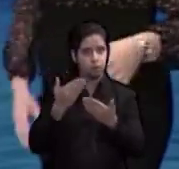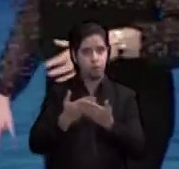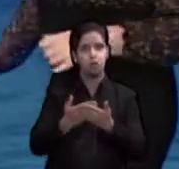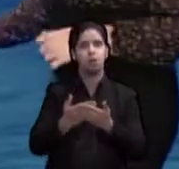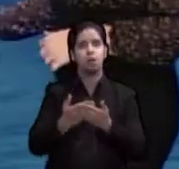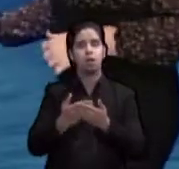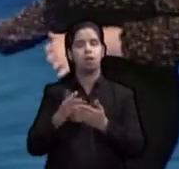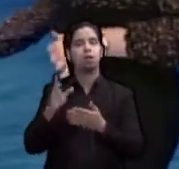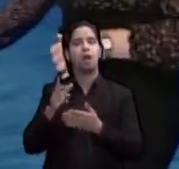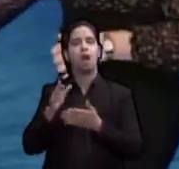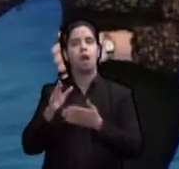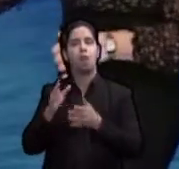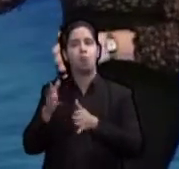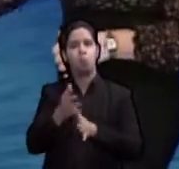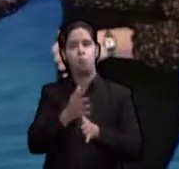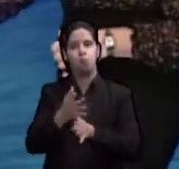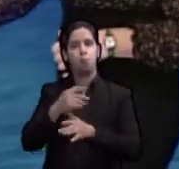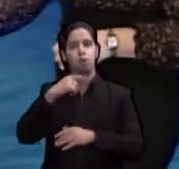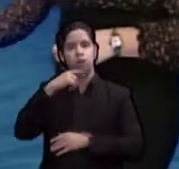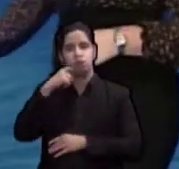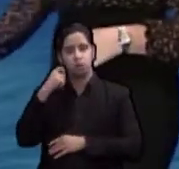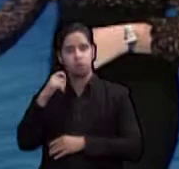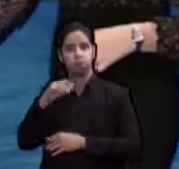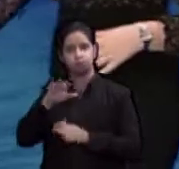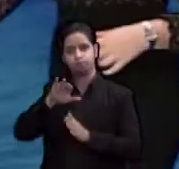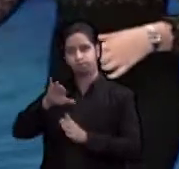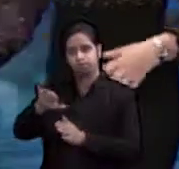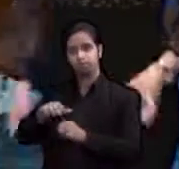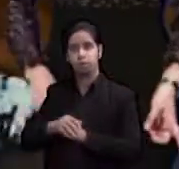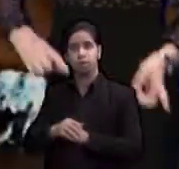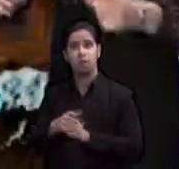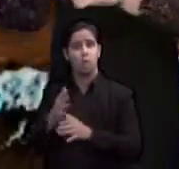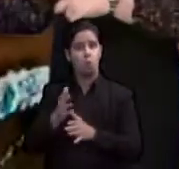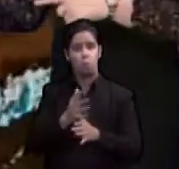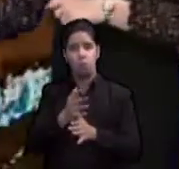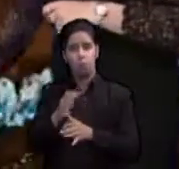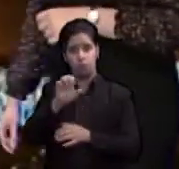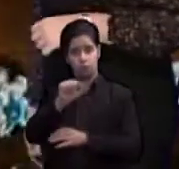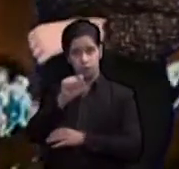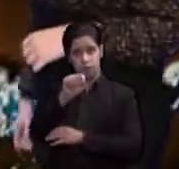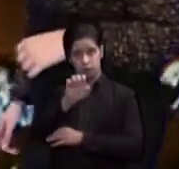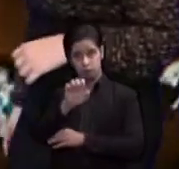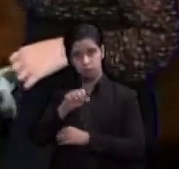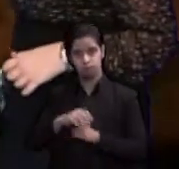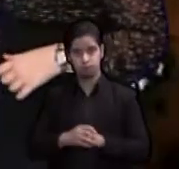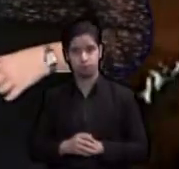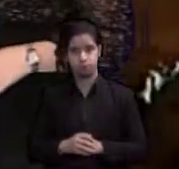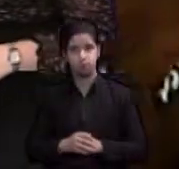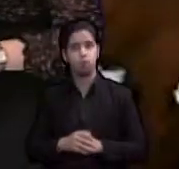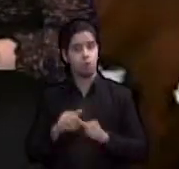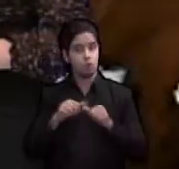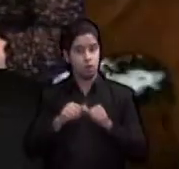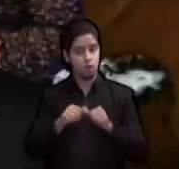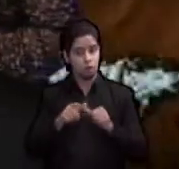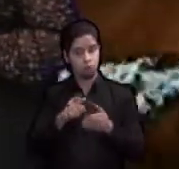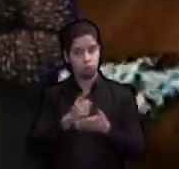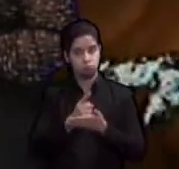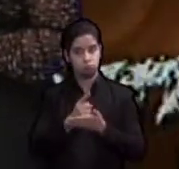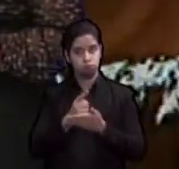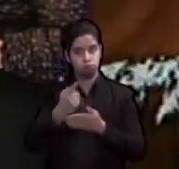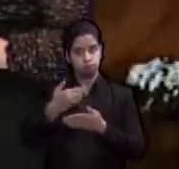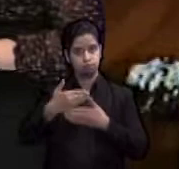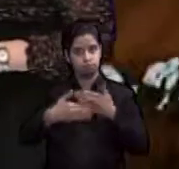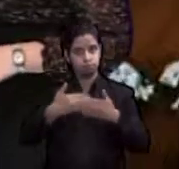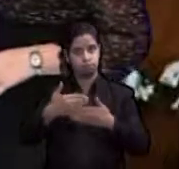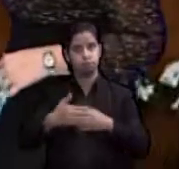de aire bien seco. El viento bastante variable, soplando un poco del este, permaneciendo así durante los próximos días. Veremos que durante los próximos